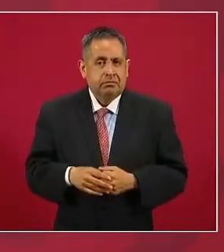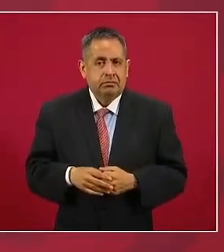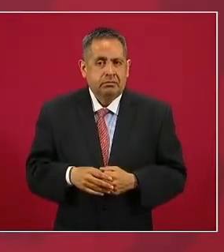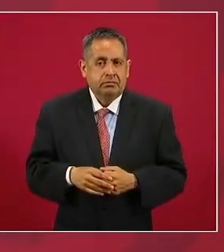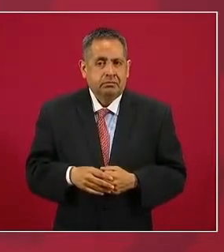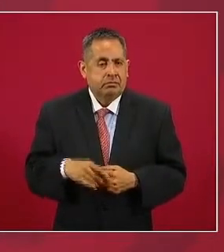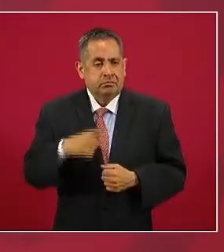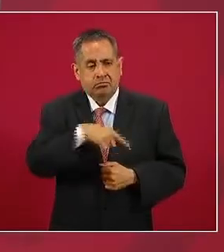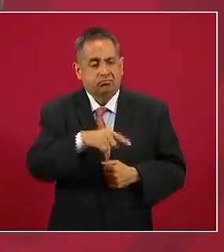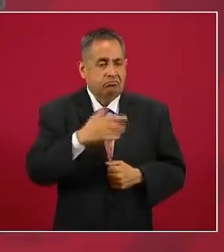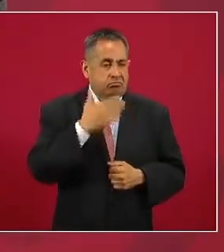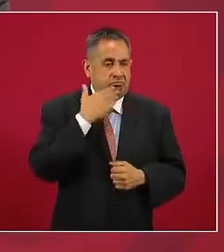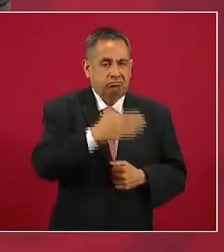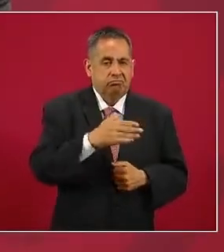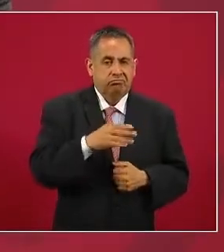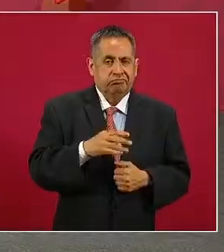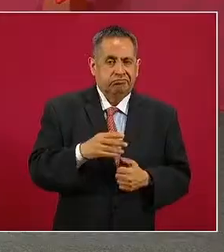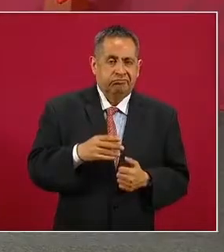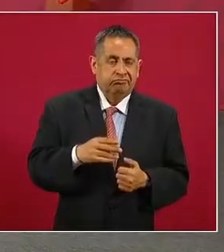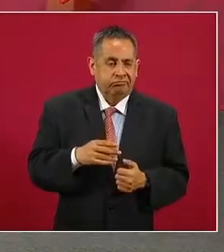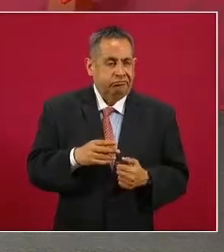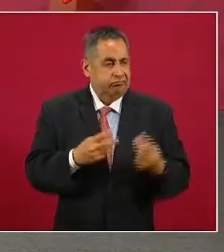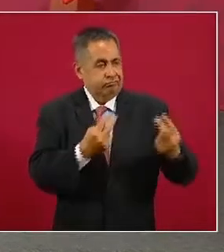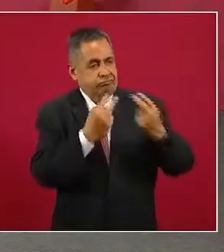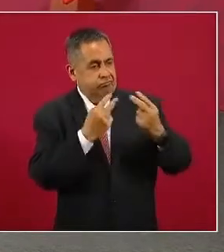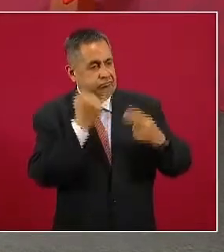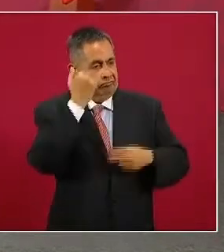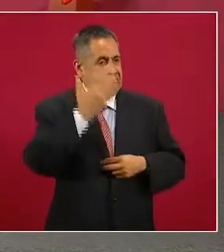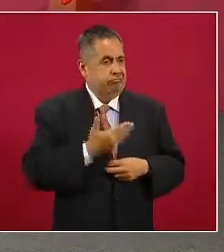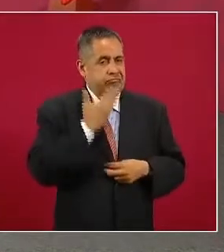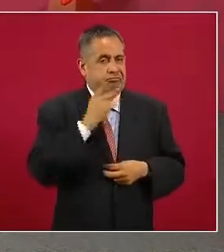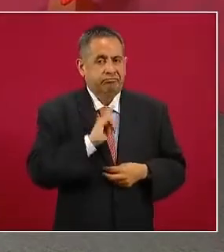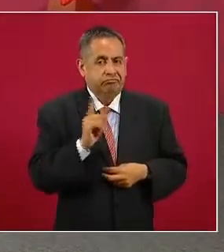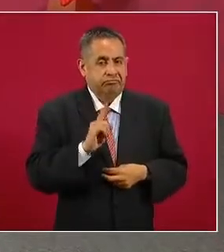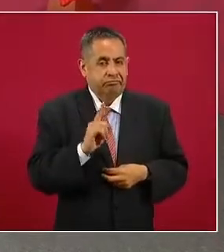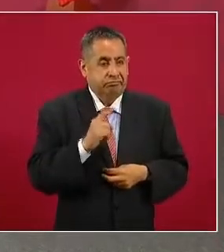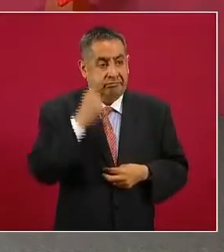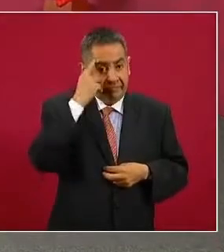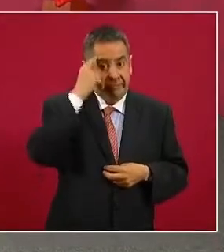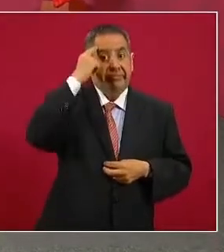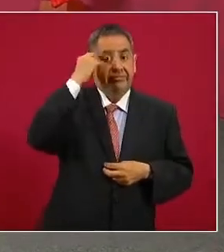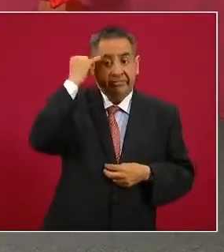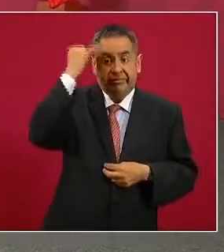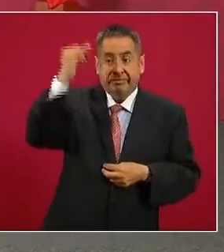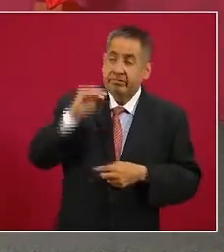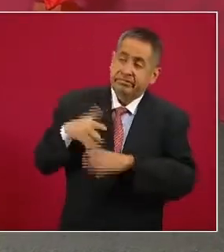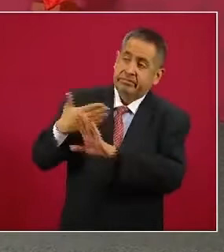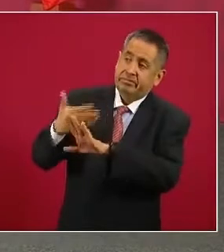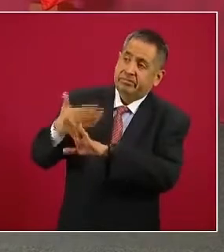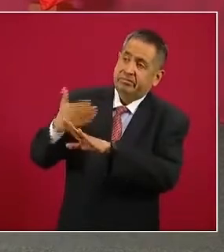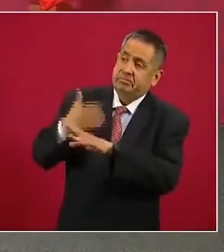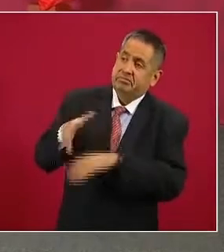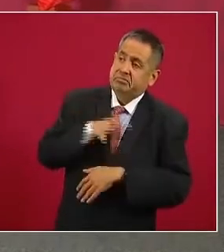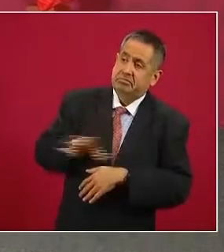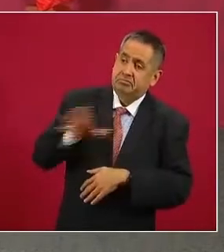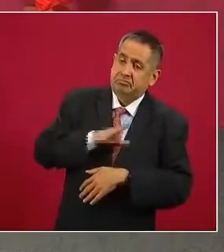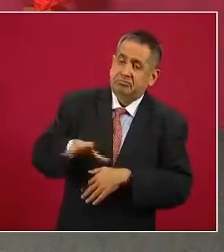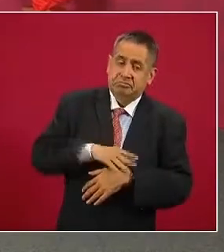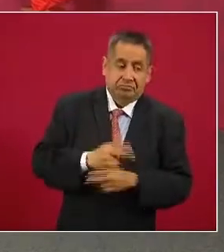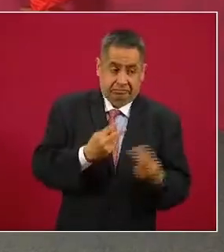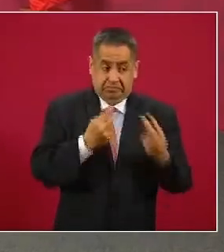muy bien parados con la gente y piensan que con esto van a